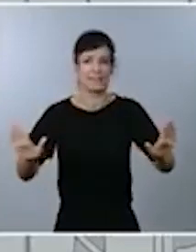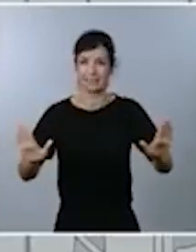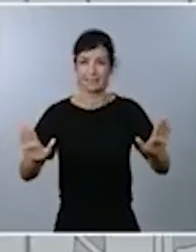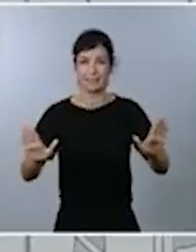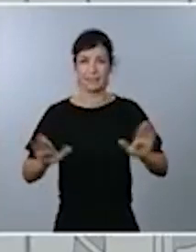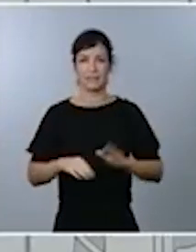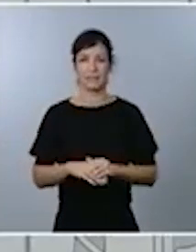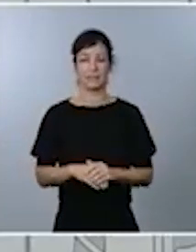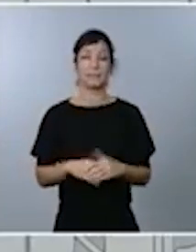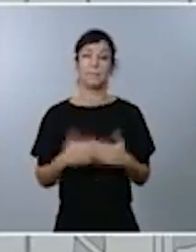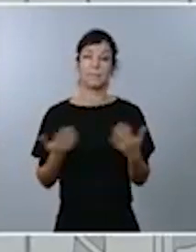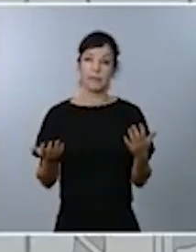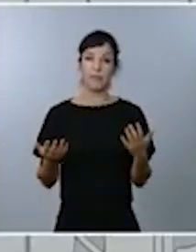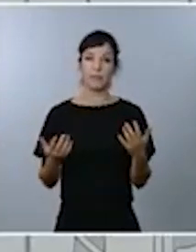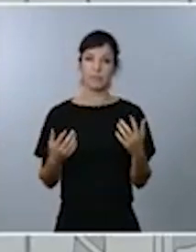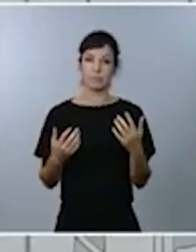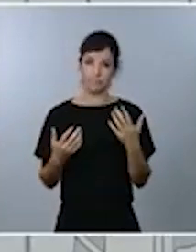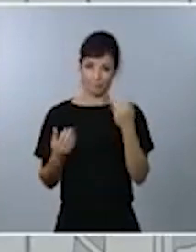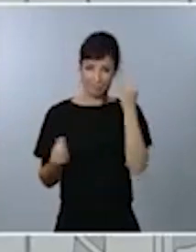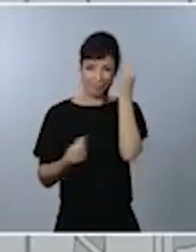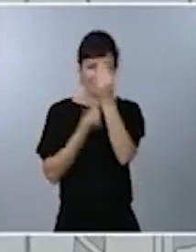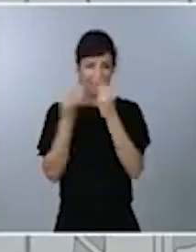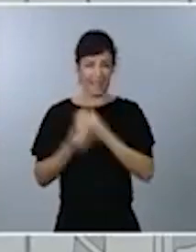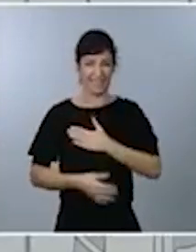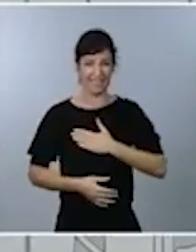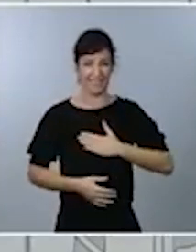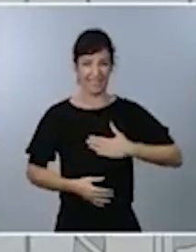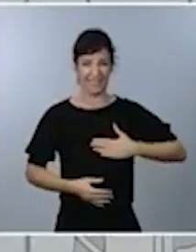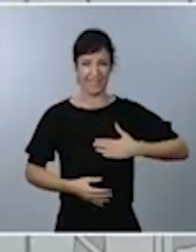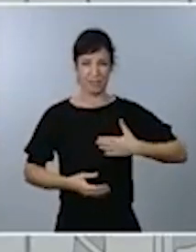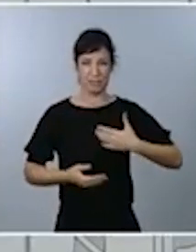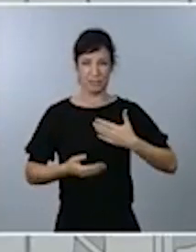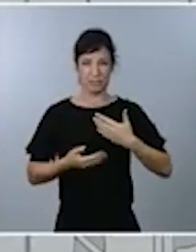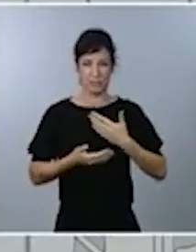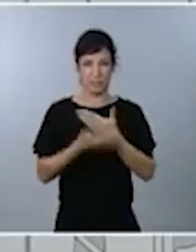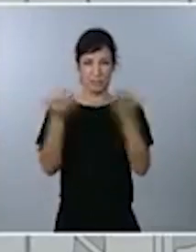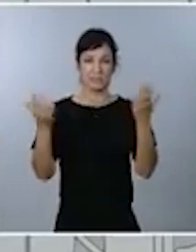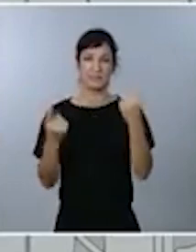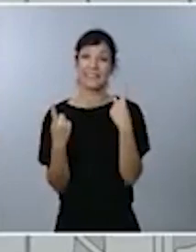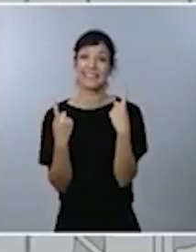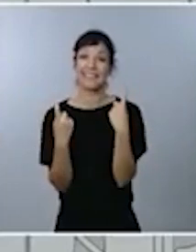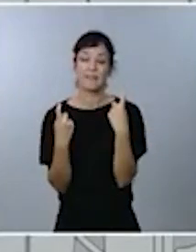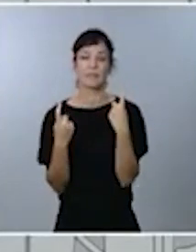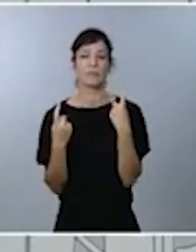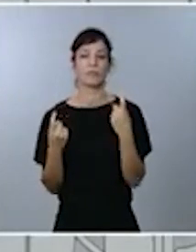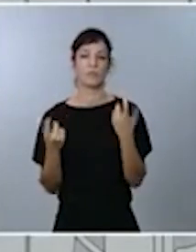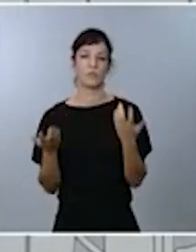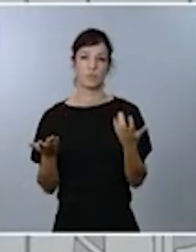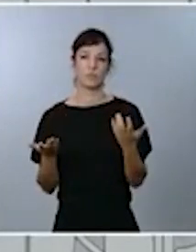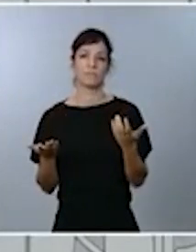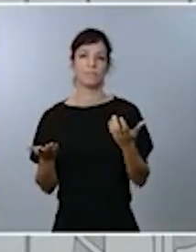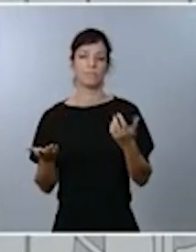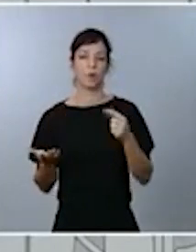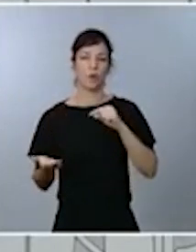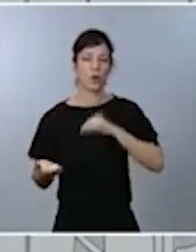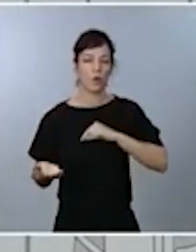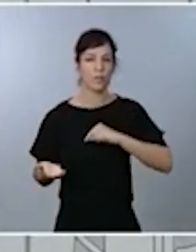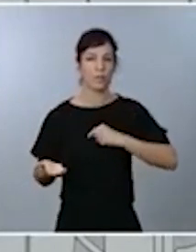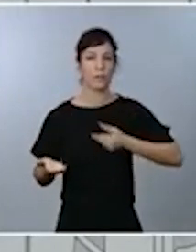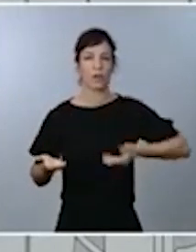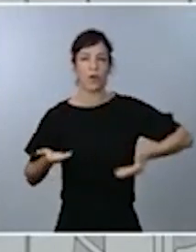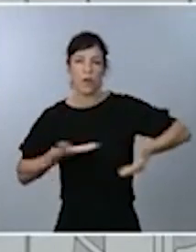necesitamos, y esta es la reflexión que me gustaría hacerles, necesitamos la máxima colaboración, conciencia y disciplina ciudadana.